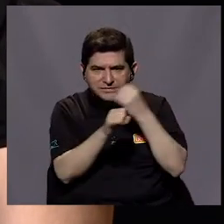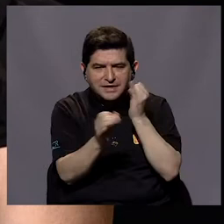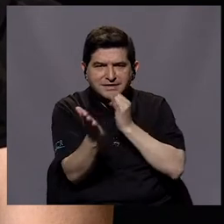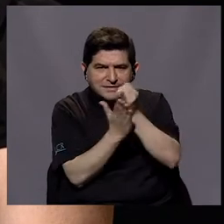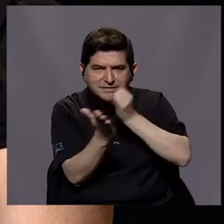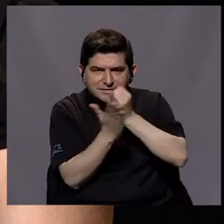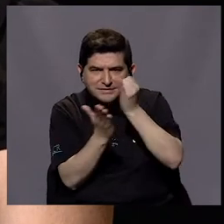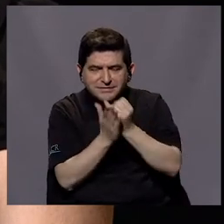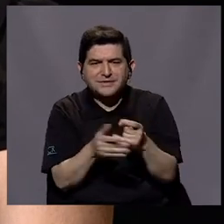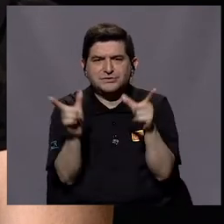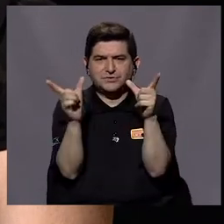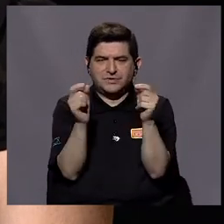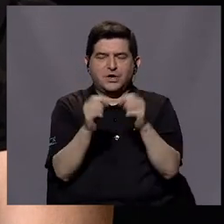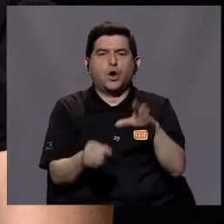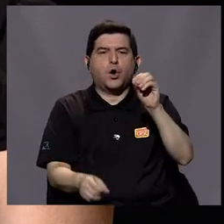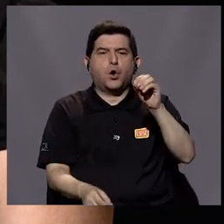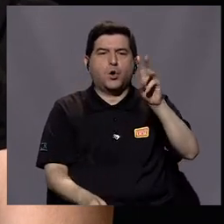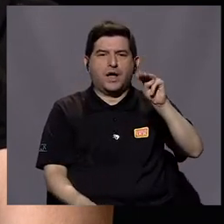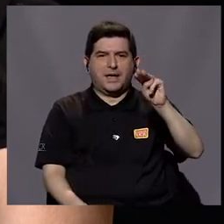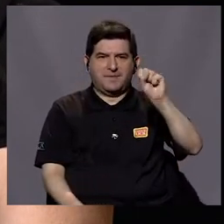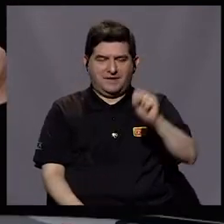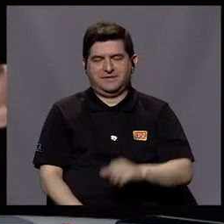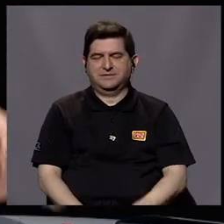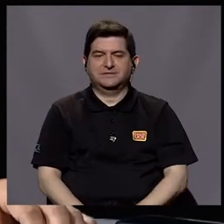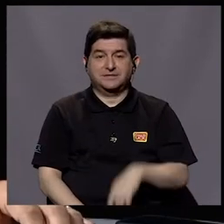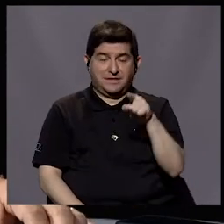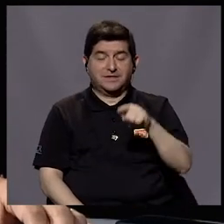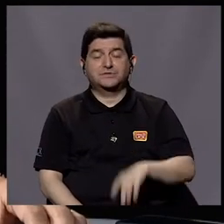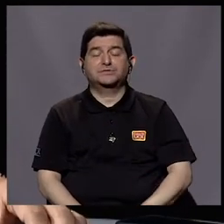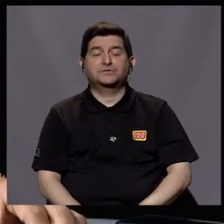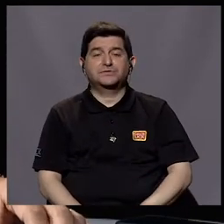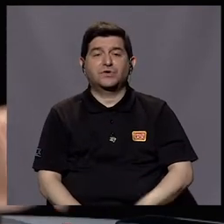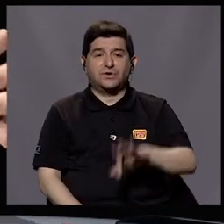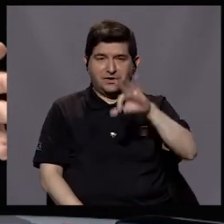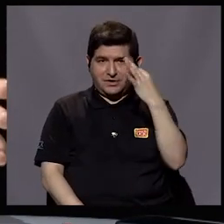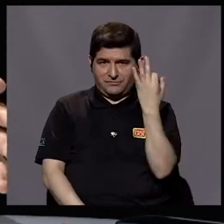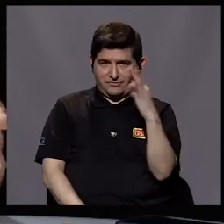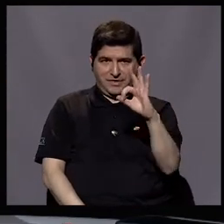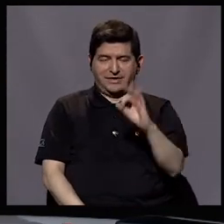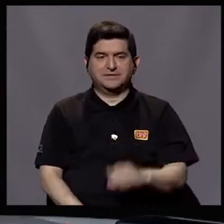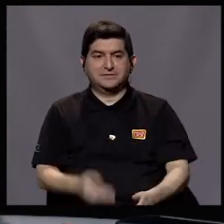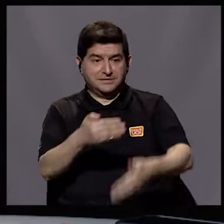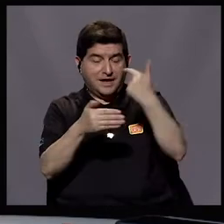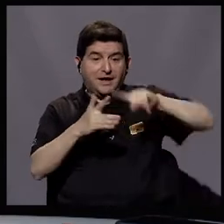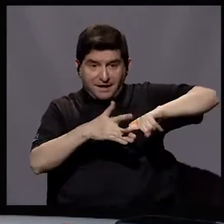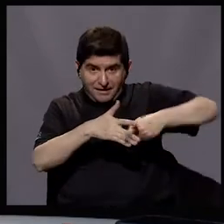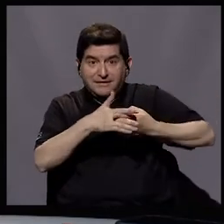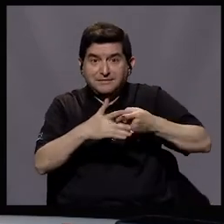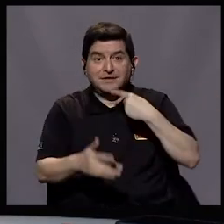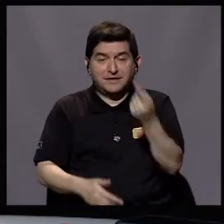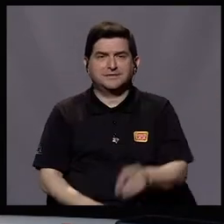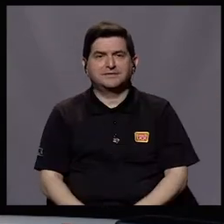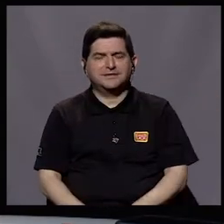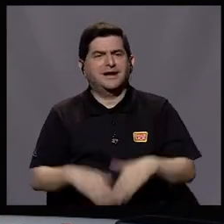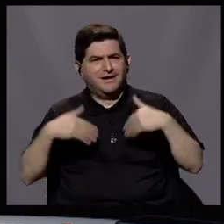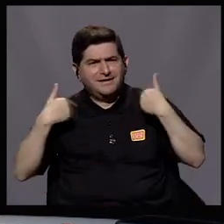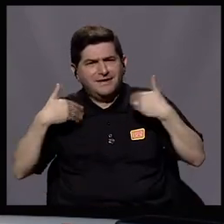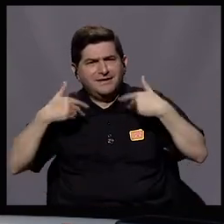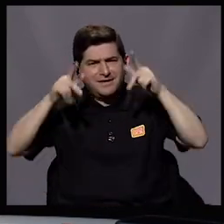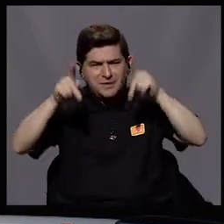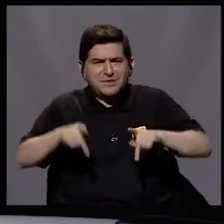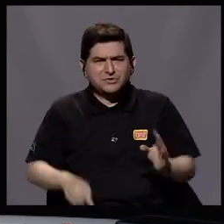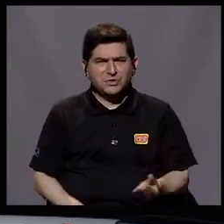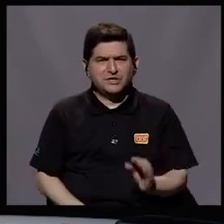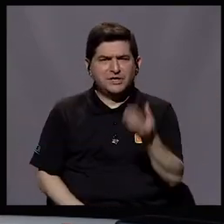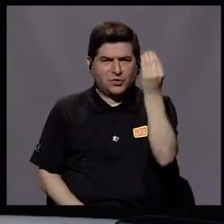de la Investigación en Cáncer, en la OMS, en Lyon, Francia. Qué gusto tenerla y ahora le decía antes de arrancar, qué alegría que en la